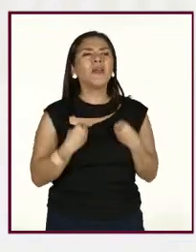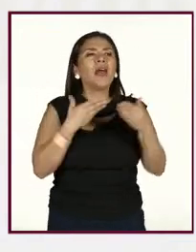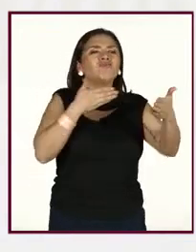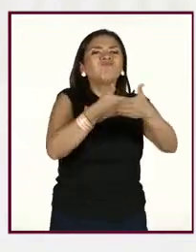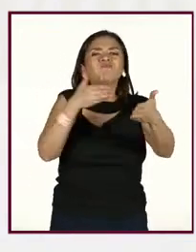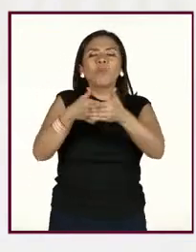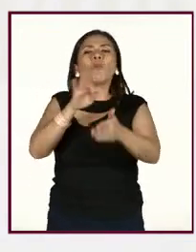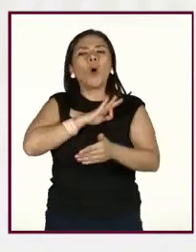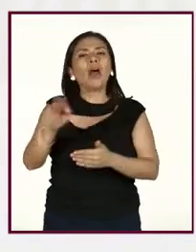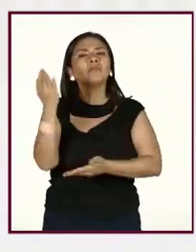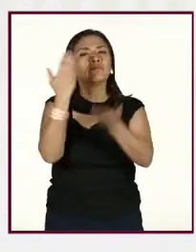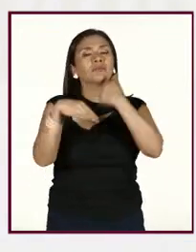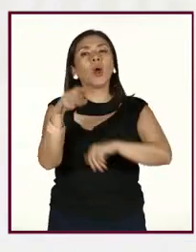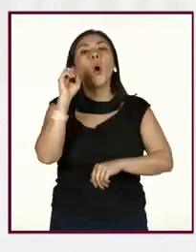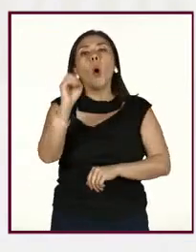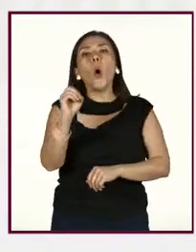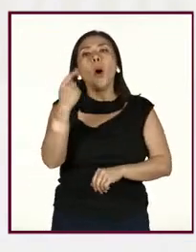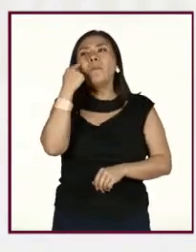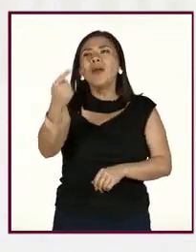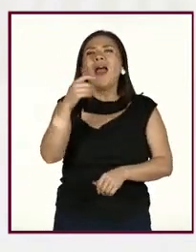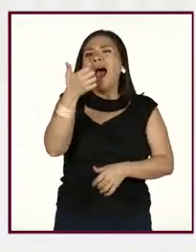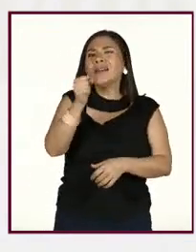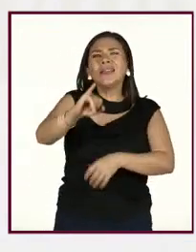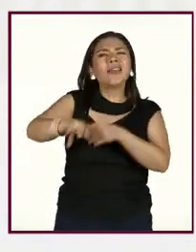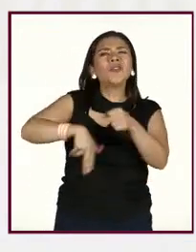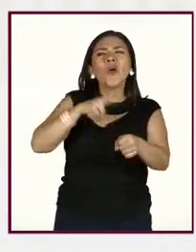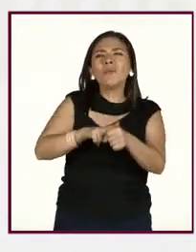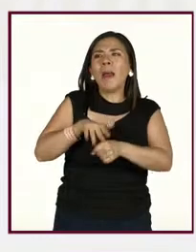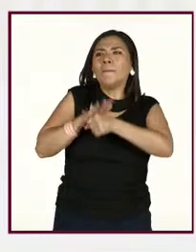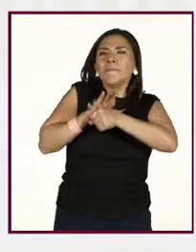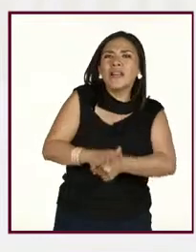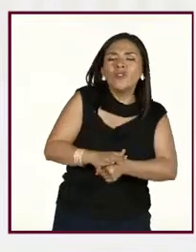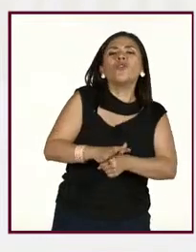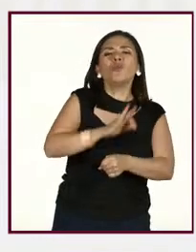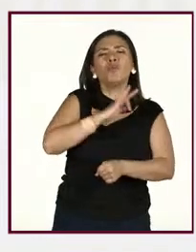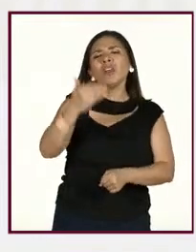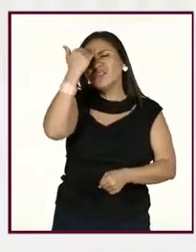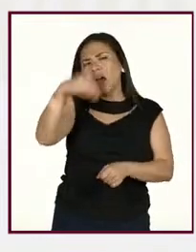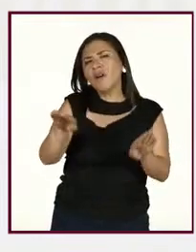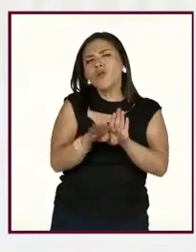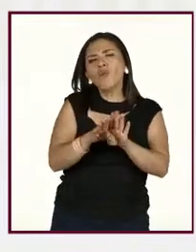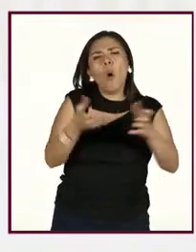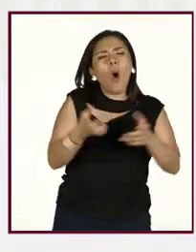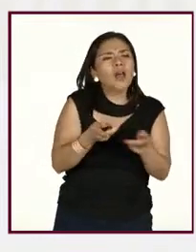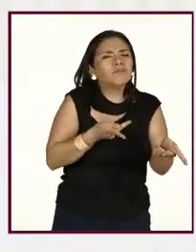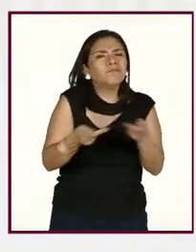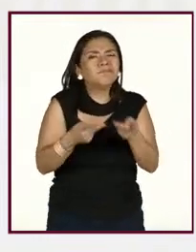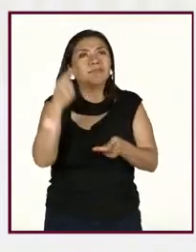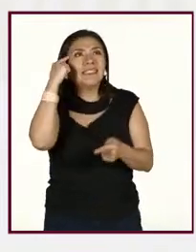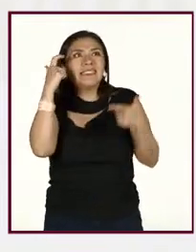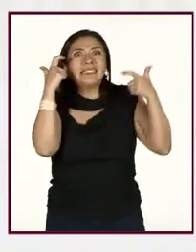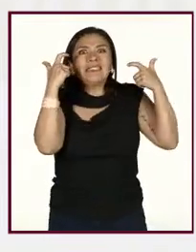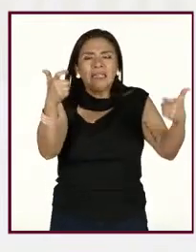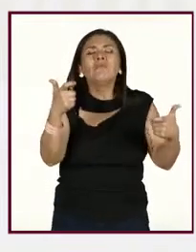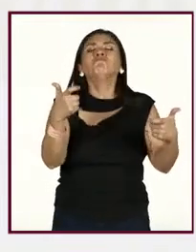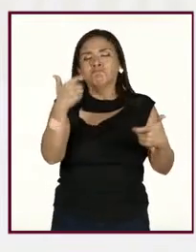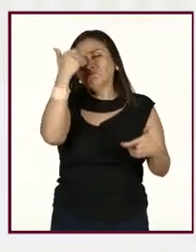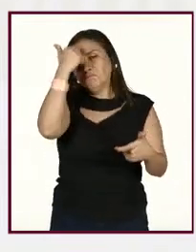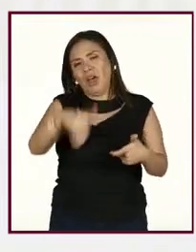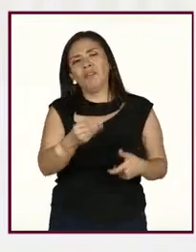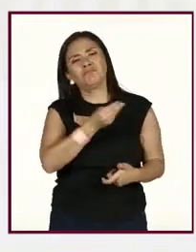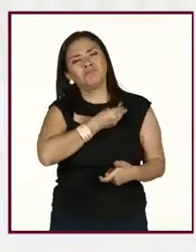capacidad para afrontar estas presiones normales de la vida, este estrés, ¿no?, del